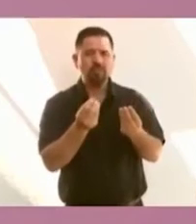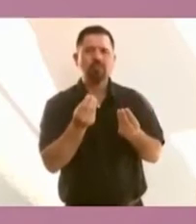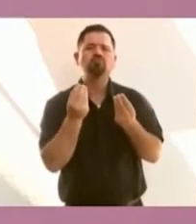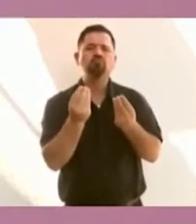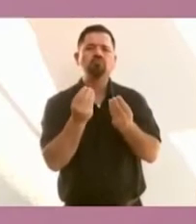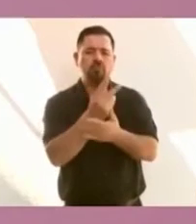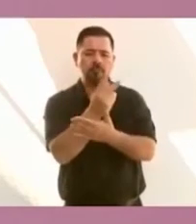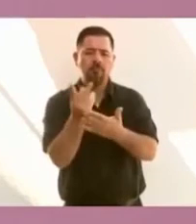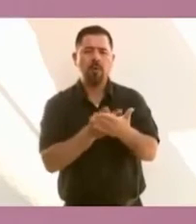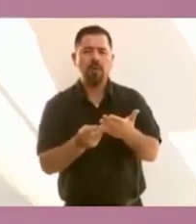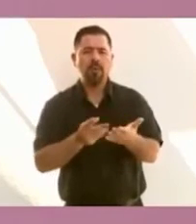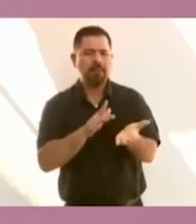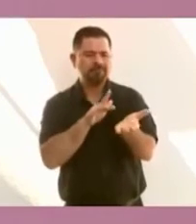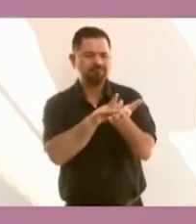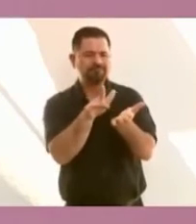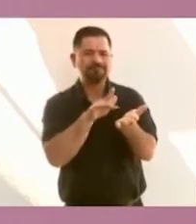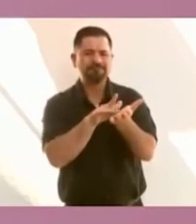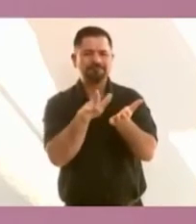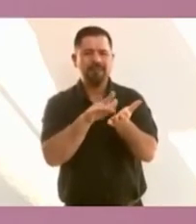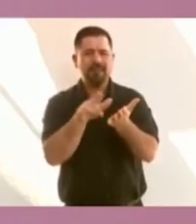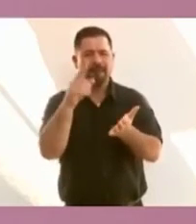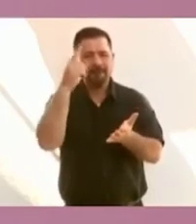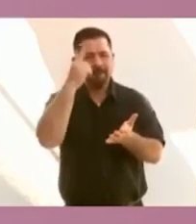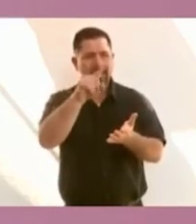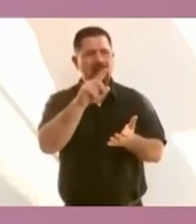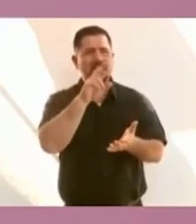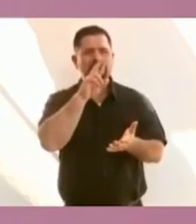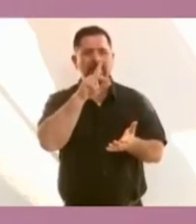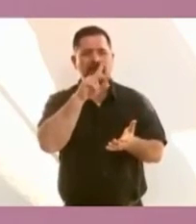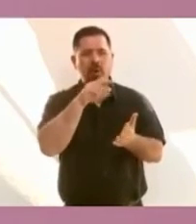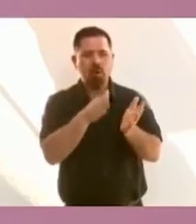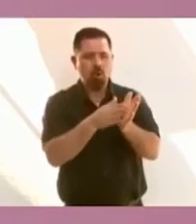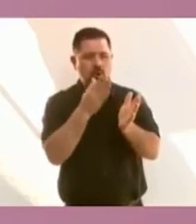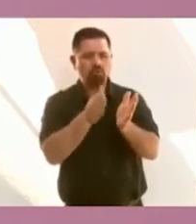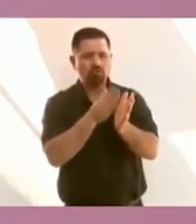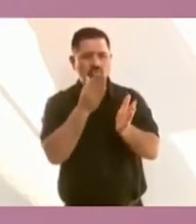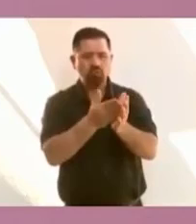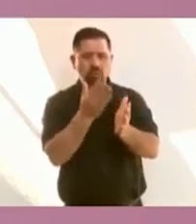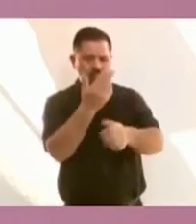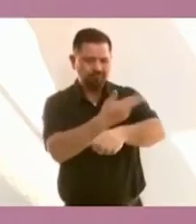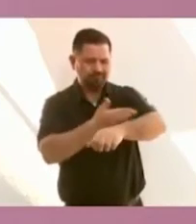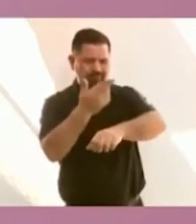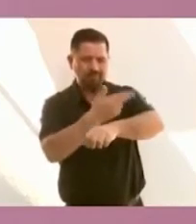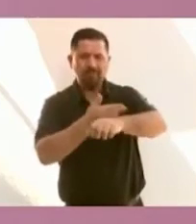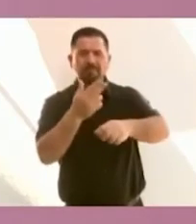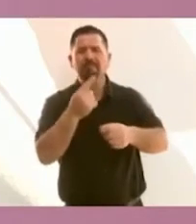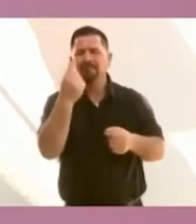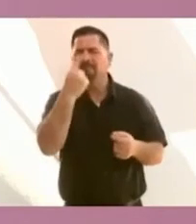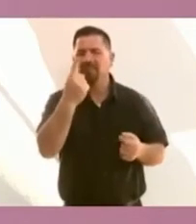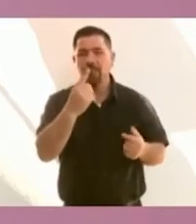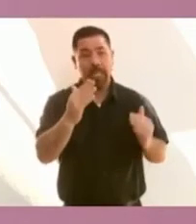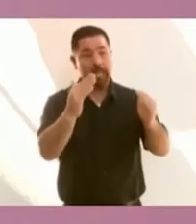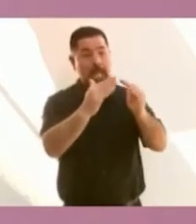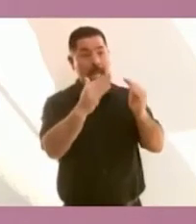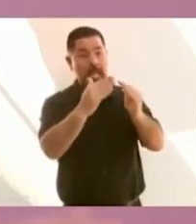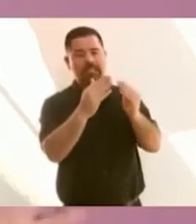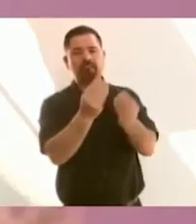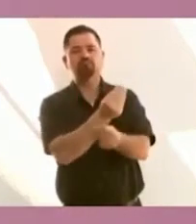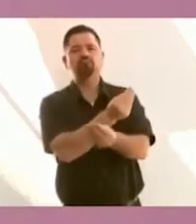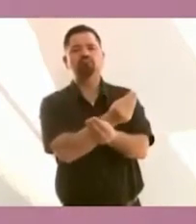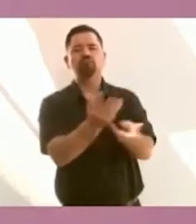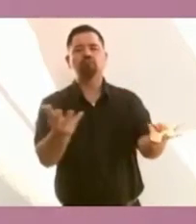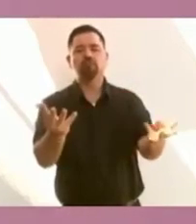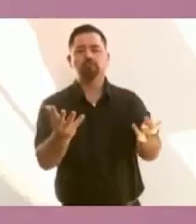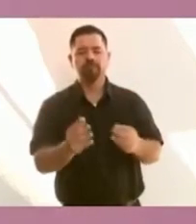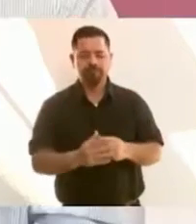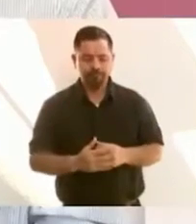ampliación, mejoramiento y construcción de vivienda. Todo esto